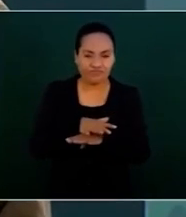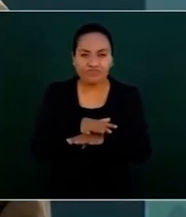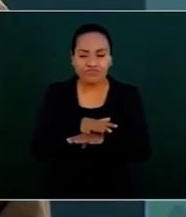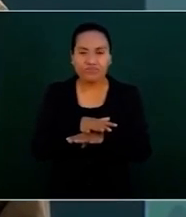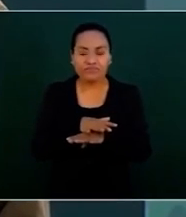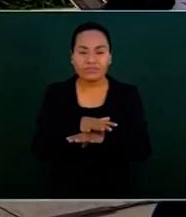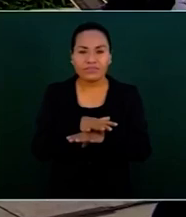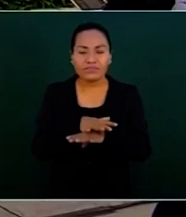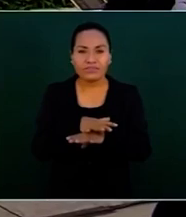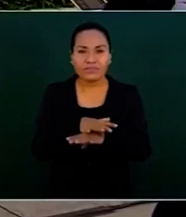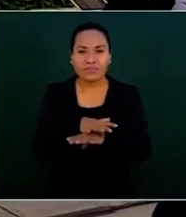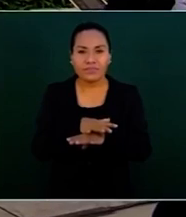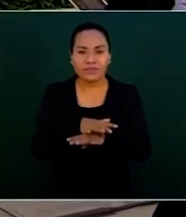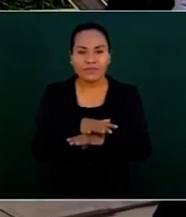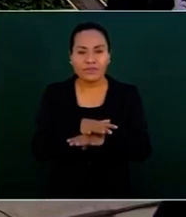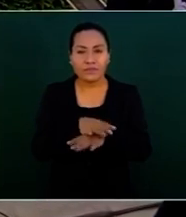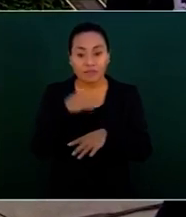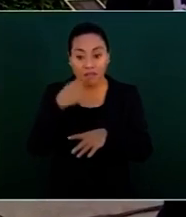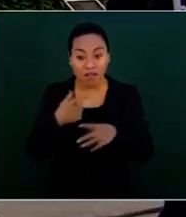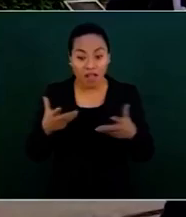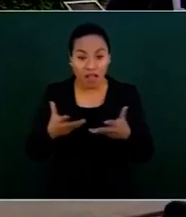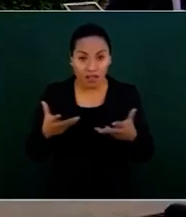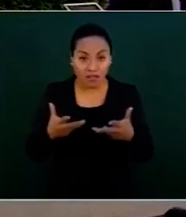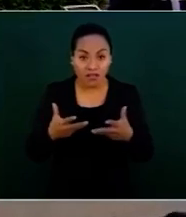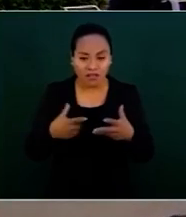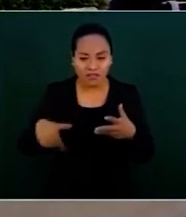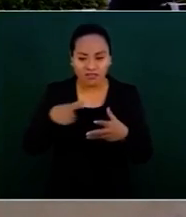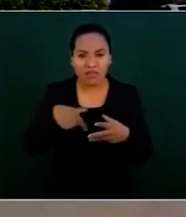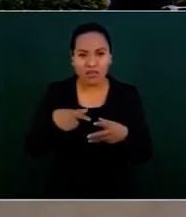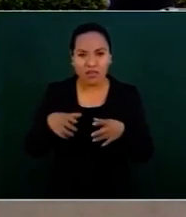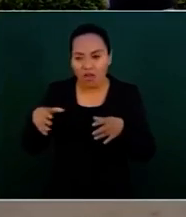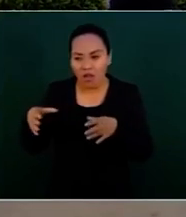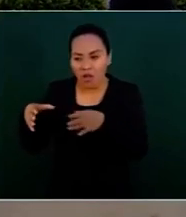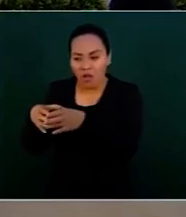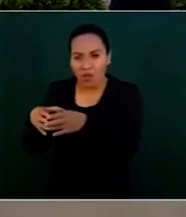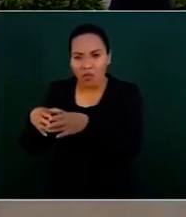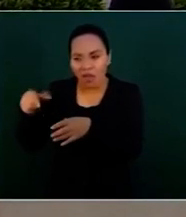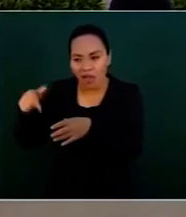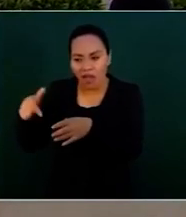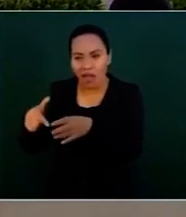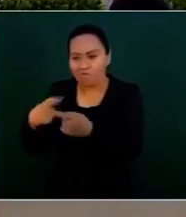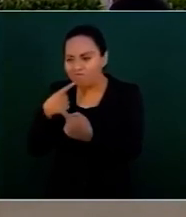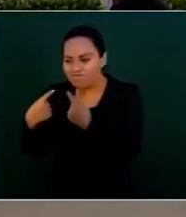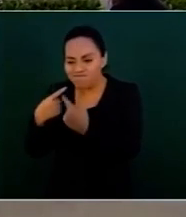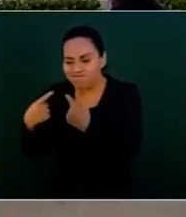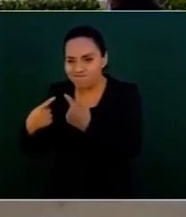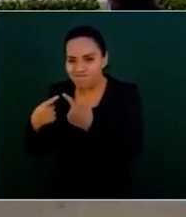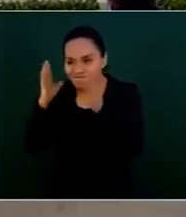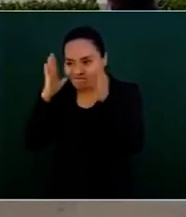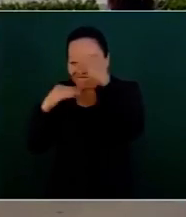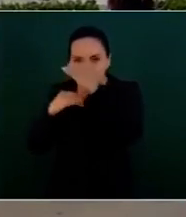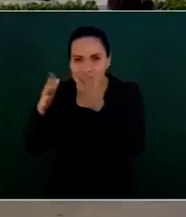agrupan los conservadores y se